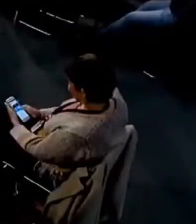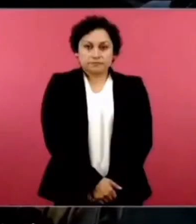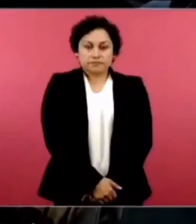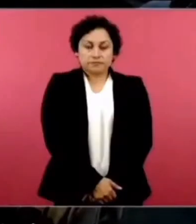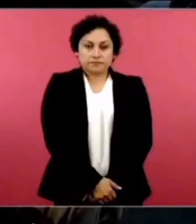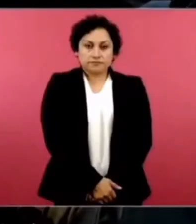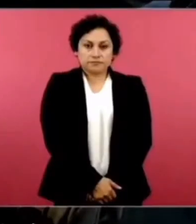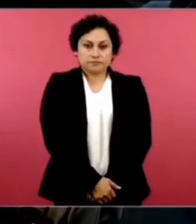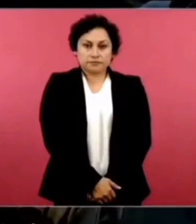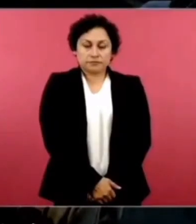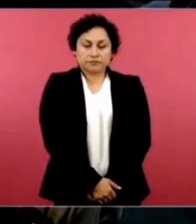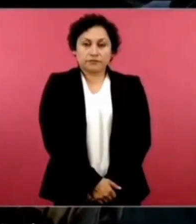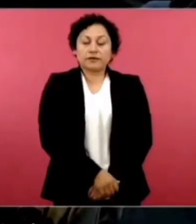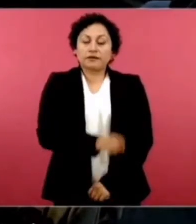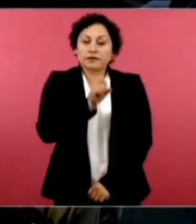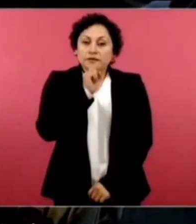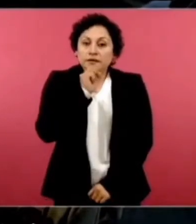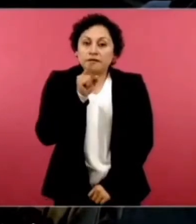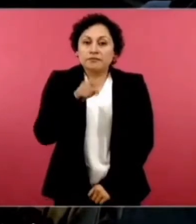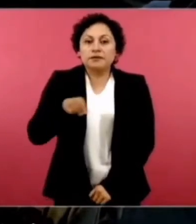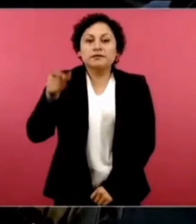la base aérea de Santa Lucía.